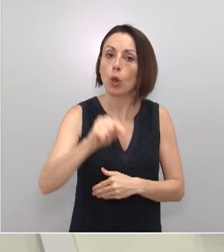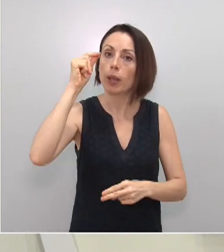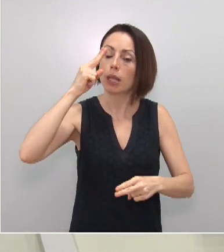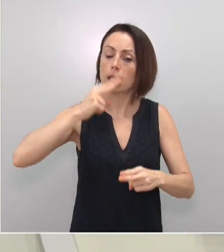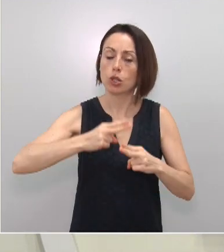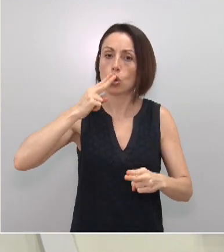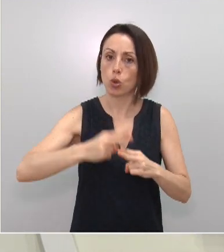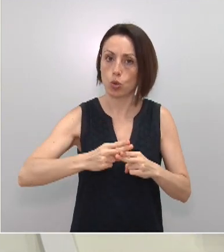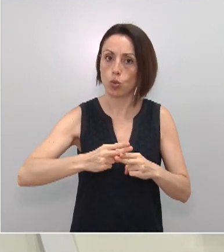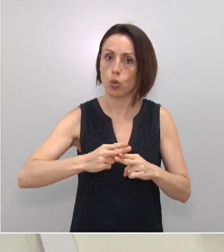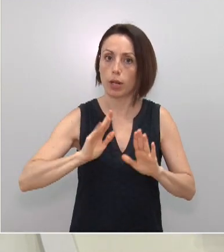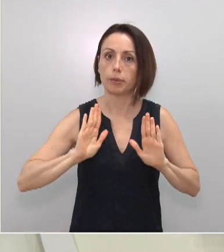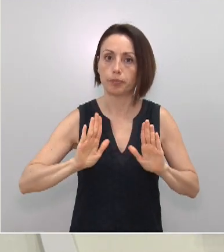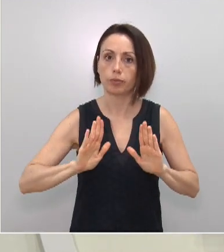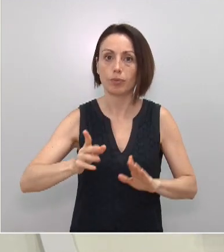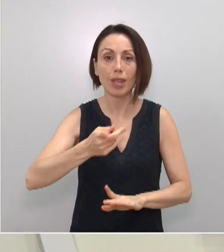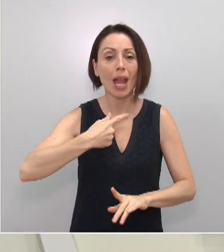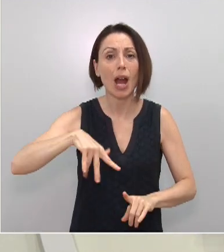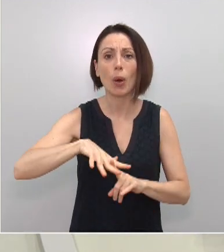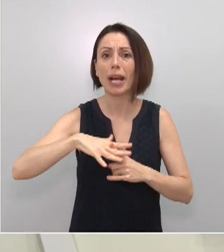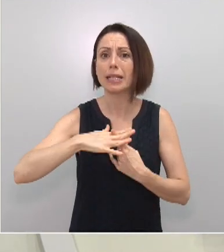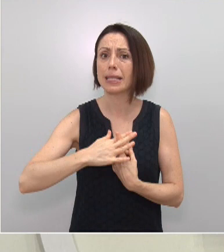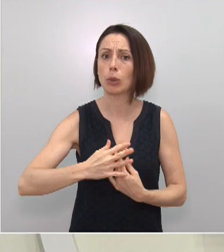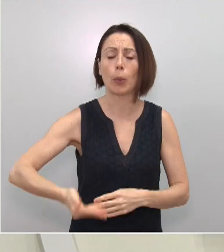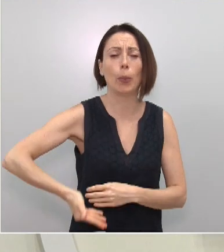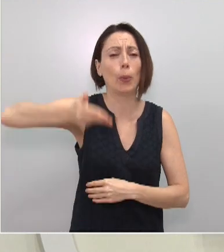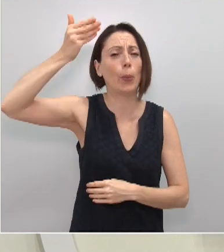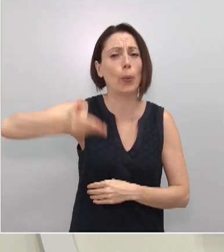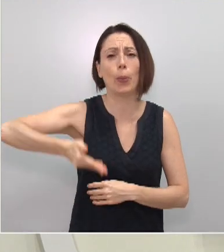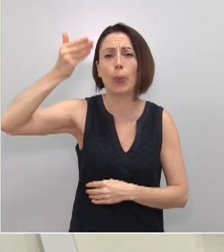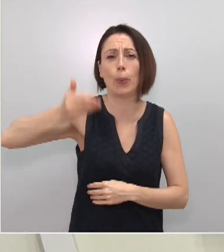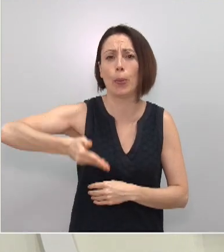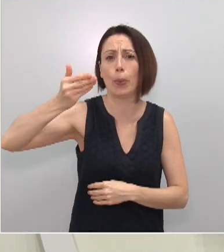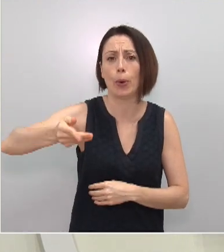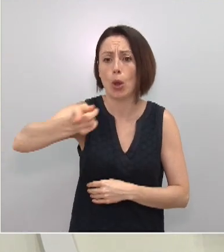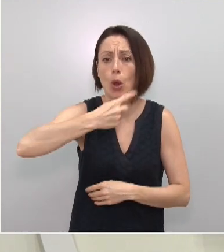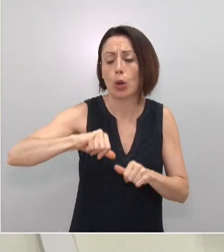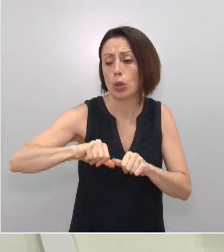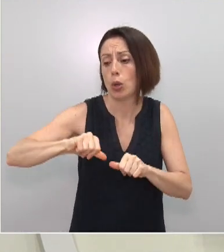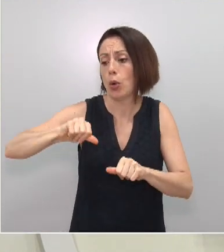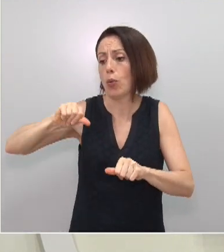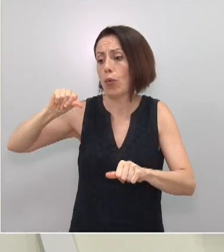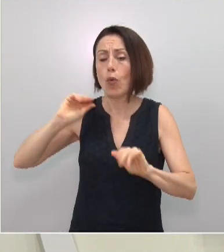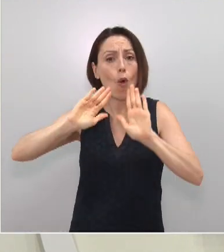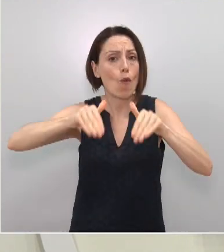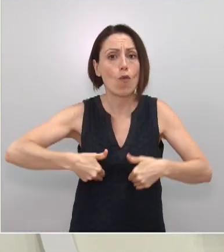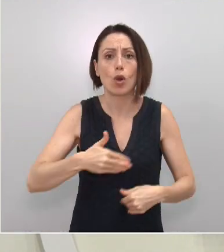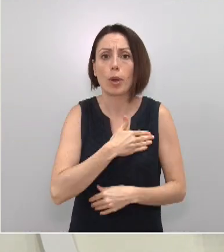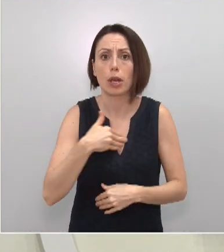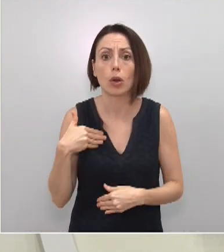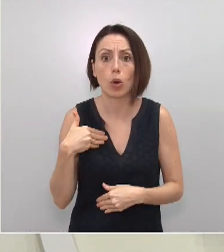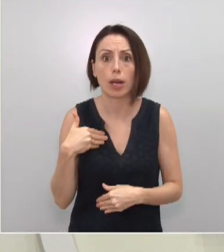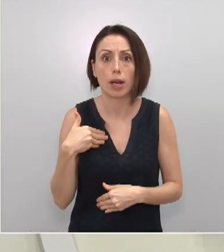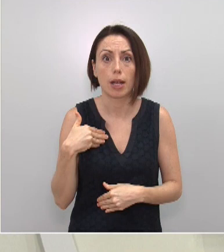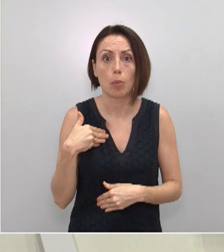Estamos en un momento crucial. Nadie quiere volver a las fases que dejamos atrás gracias a la responsabilidad de